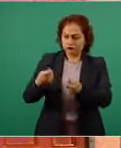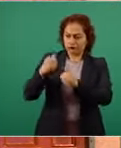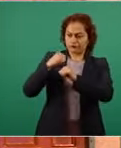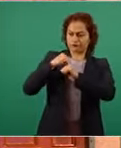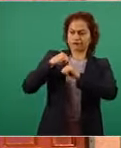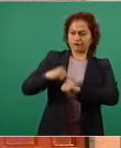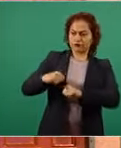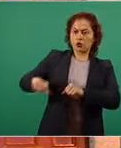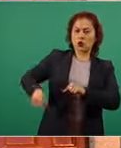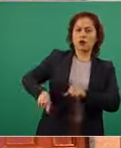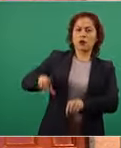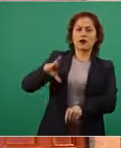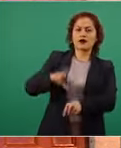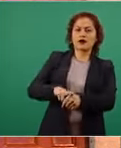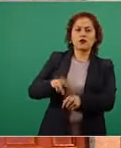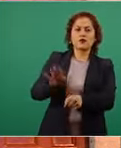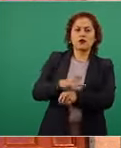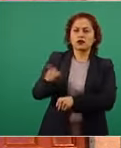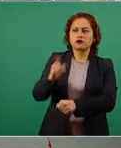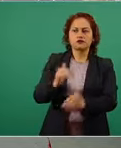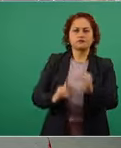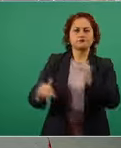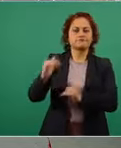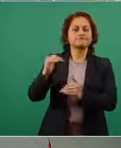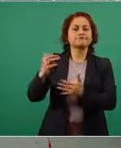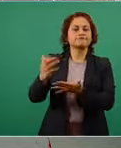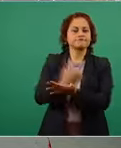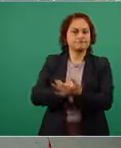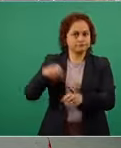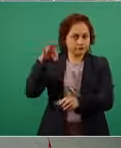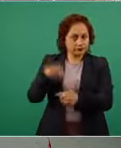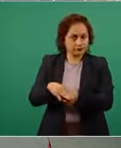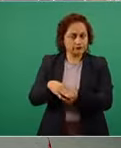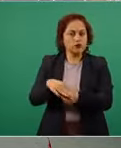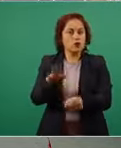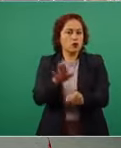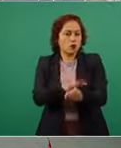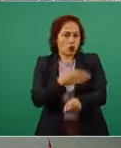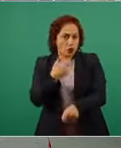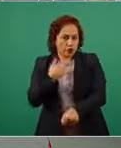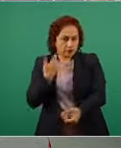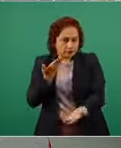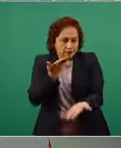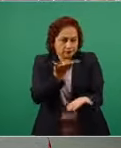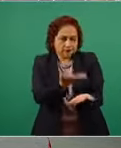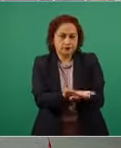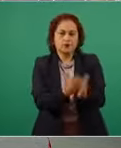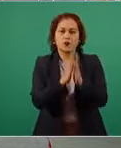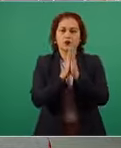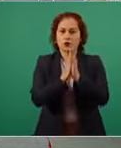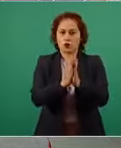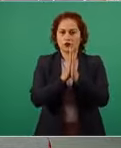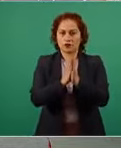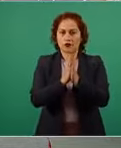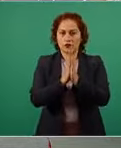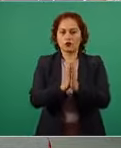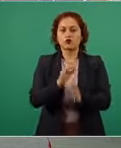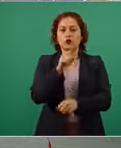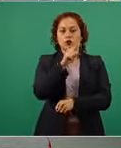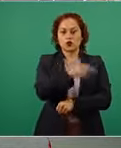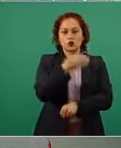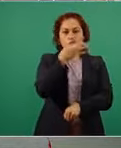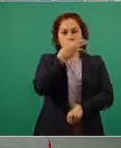por estas circunstancias me permito suplicar a usted se dirija en lo confidencial al